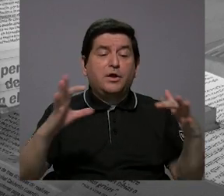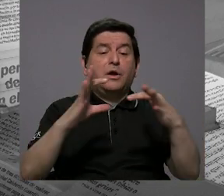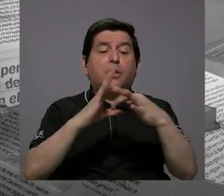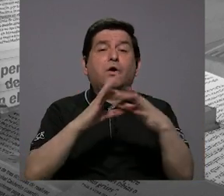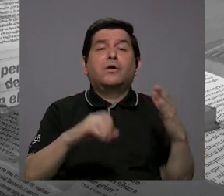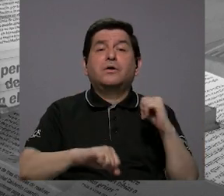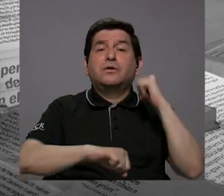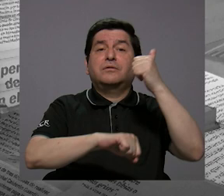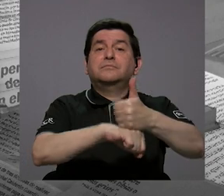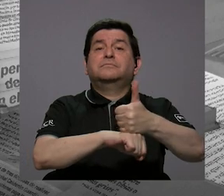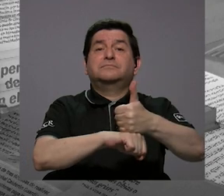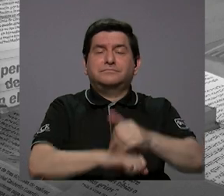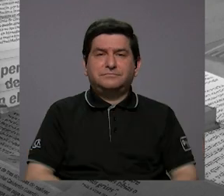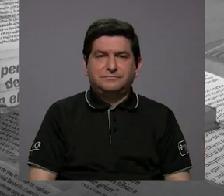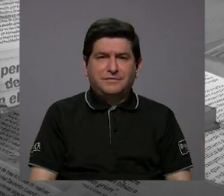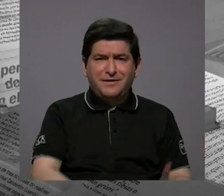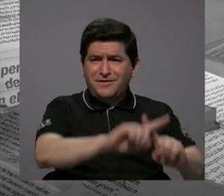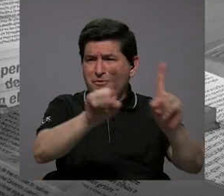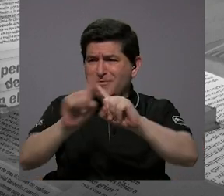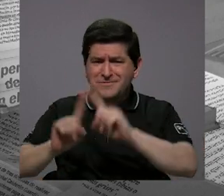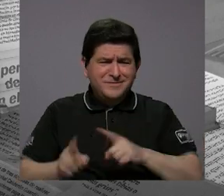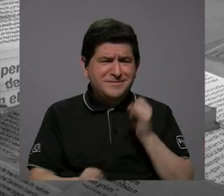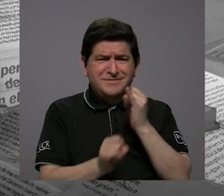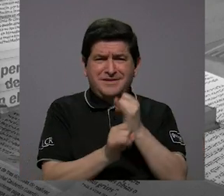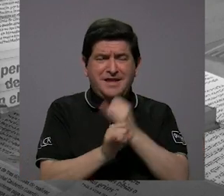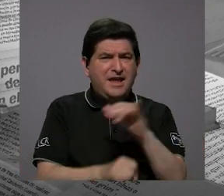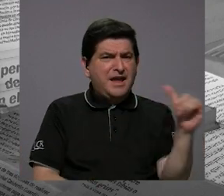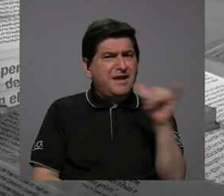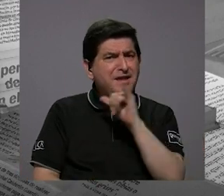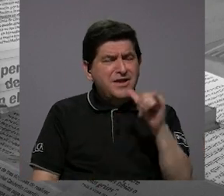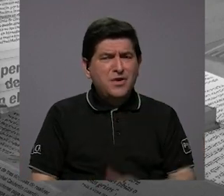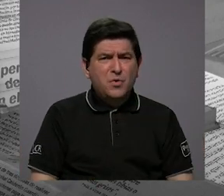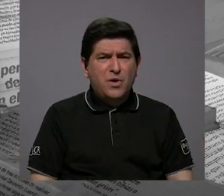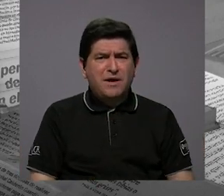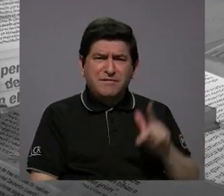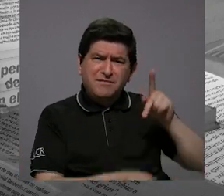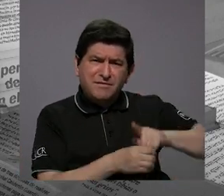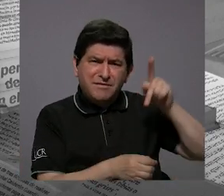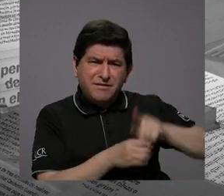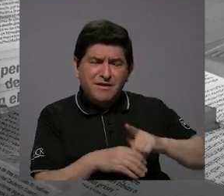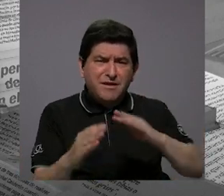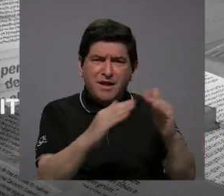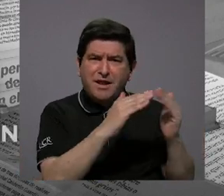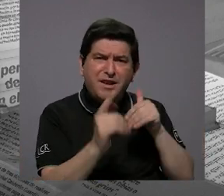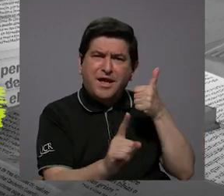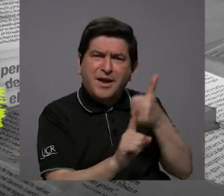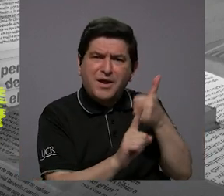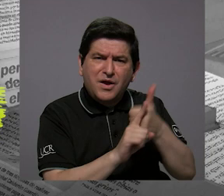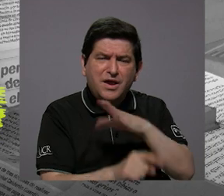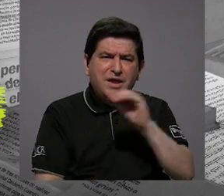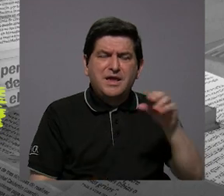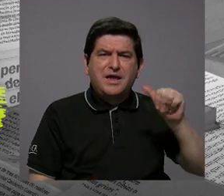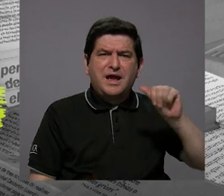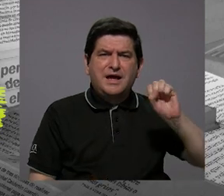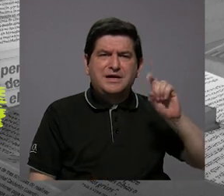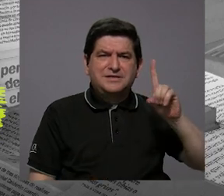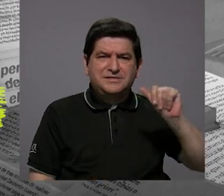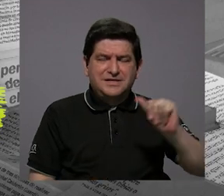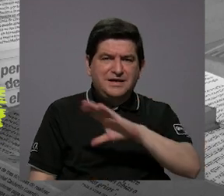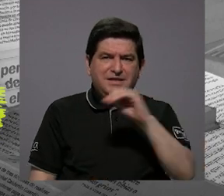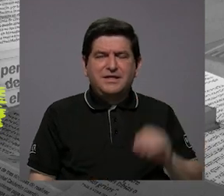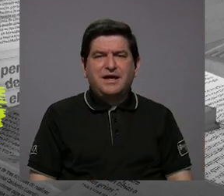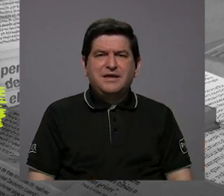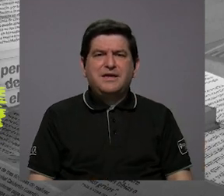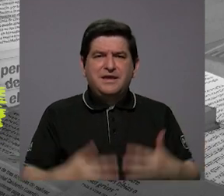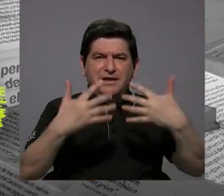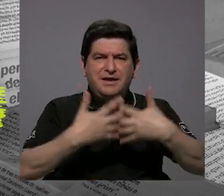coordinación interinstitucional y también que se involucren a las comunidades y las asadas y